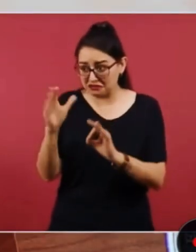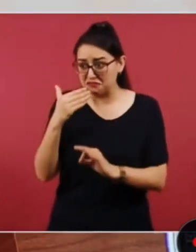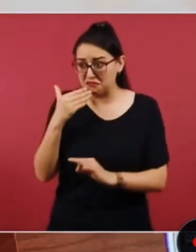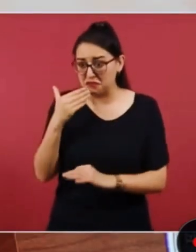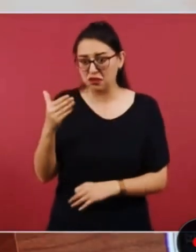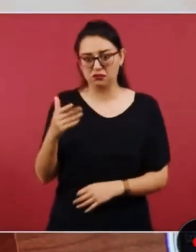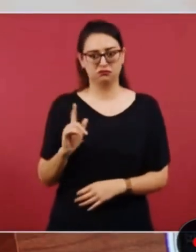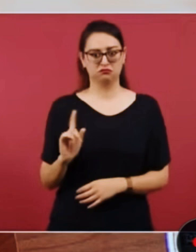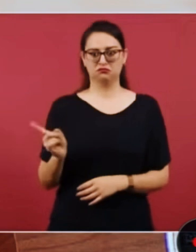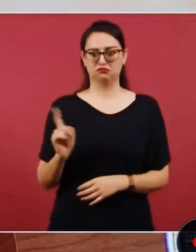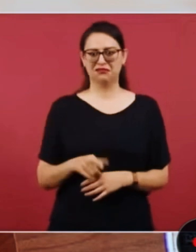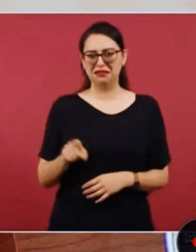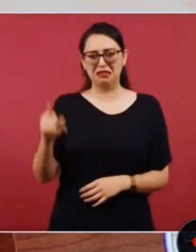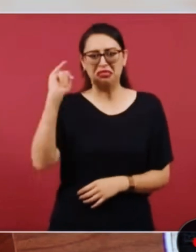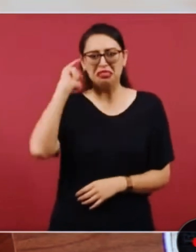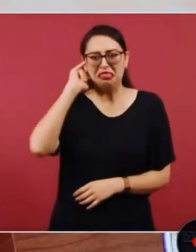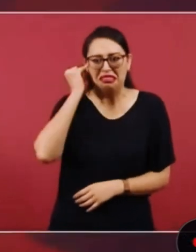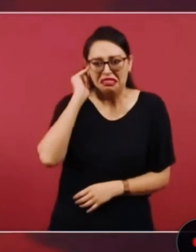que a Zapoteco